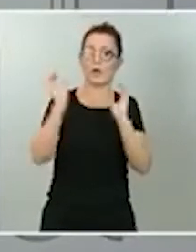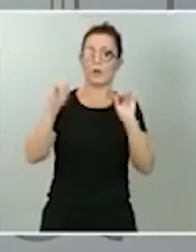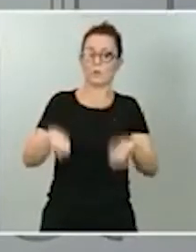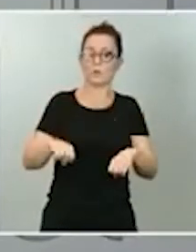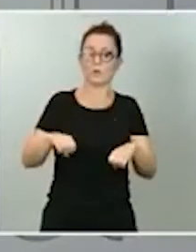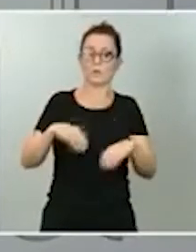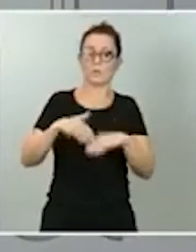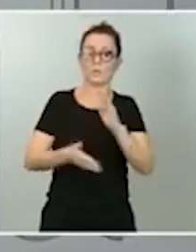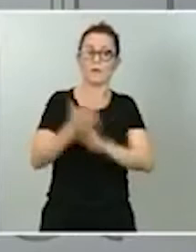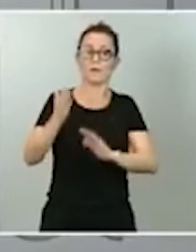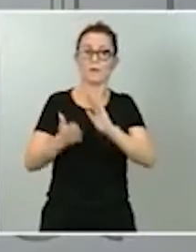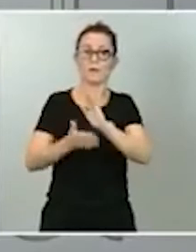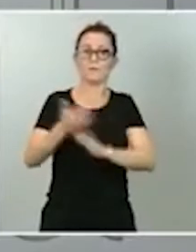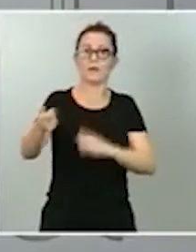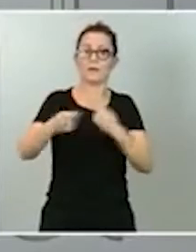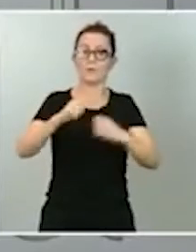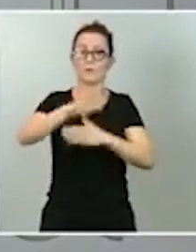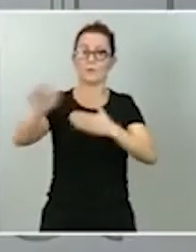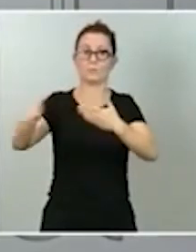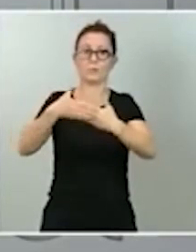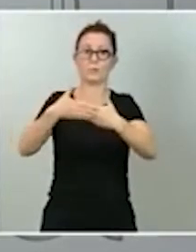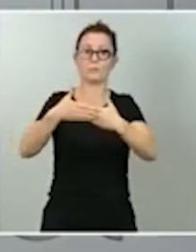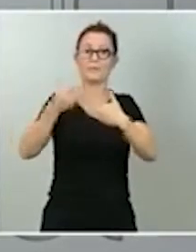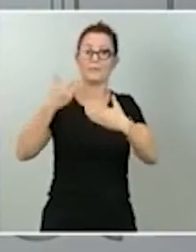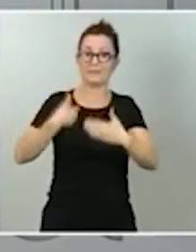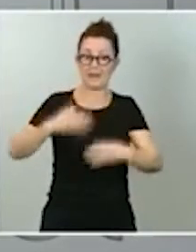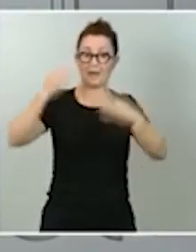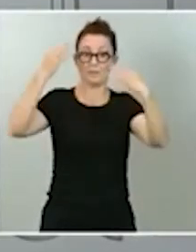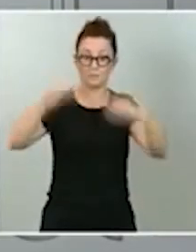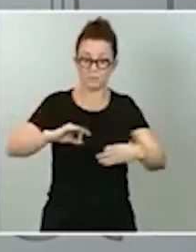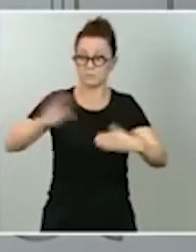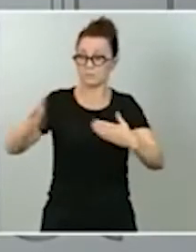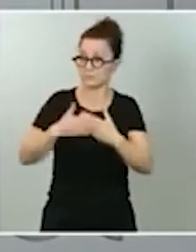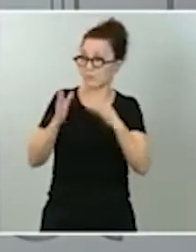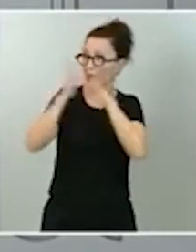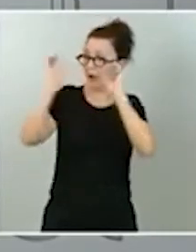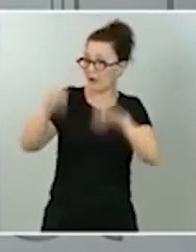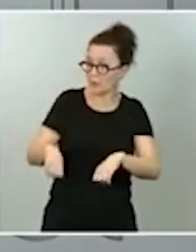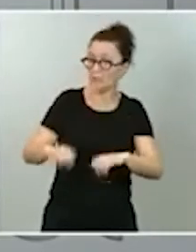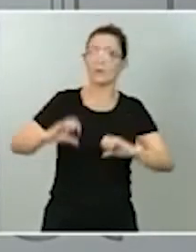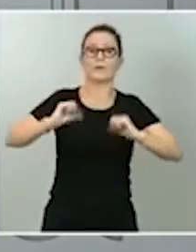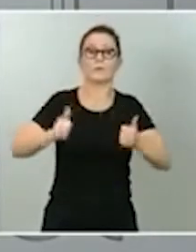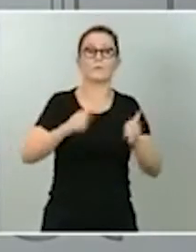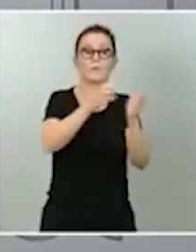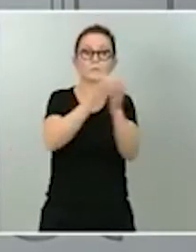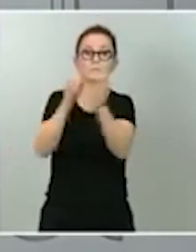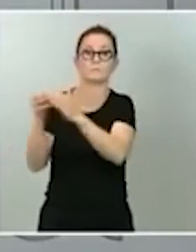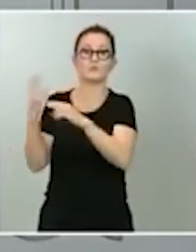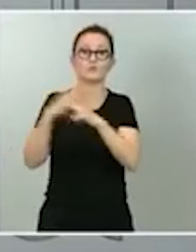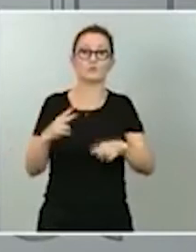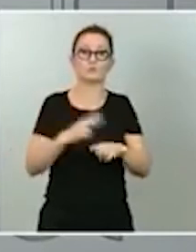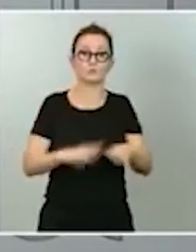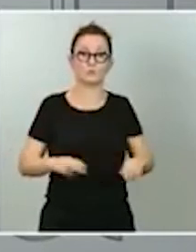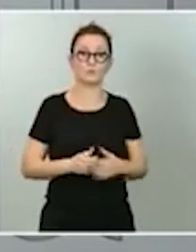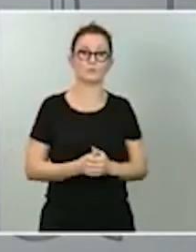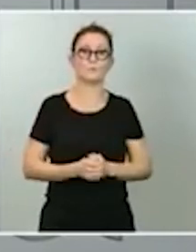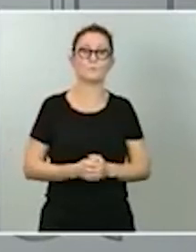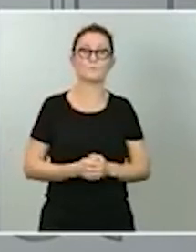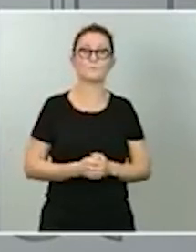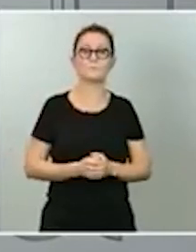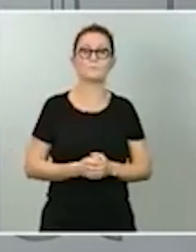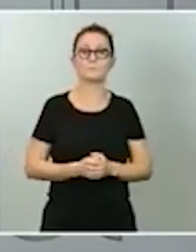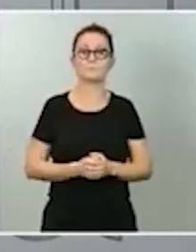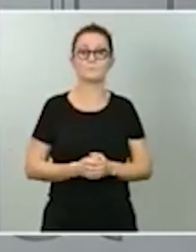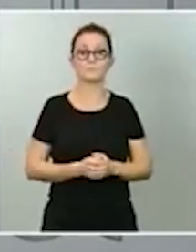negociación y en el momento en que eso ocurra empezaremos las reuniones con los diferentes grupos políticos. Sí le puedo decir que la